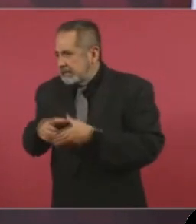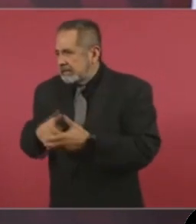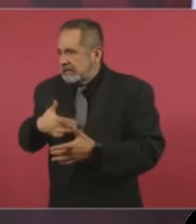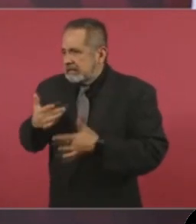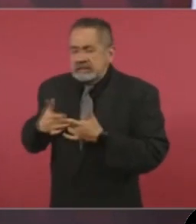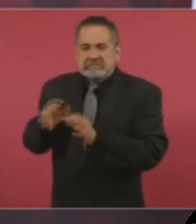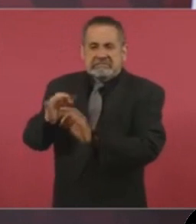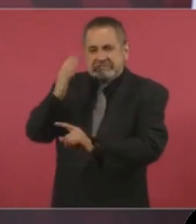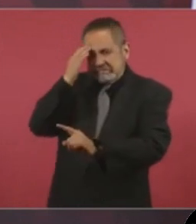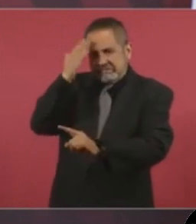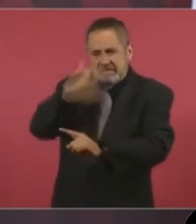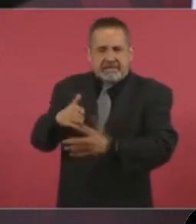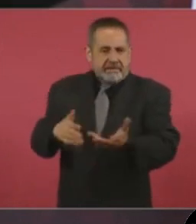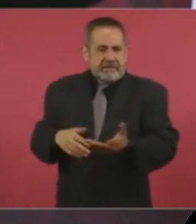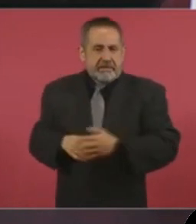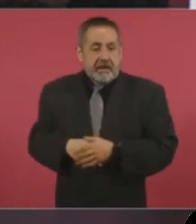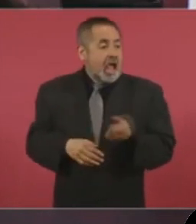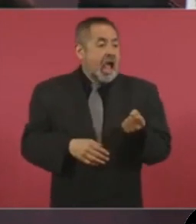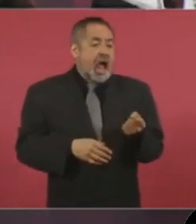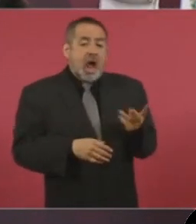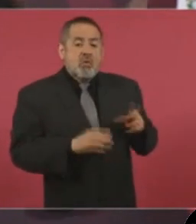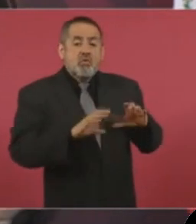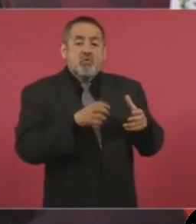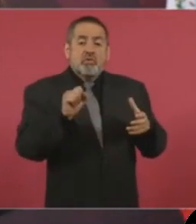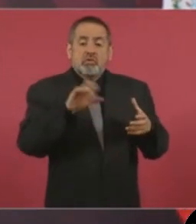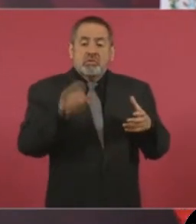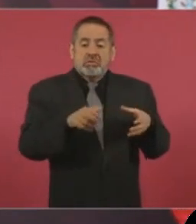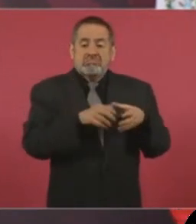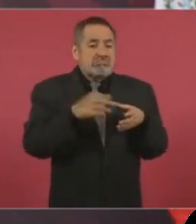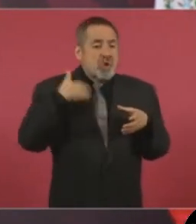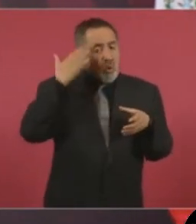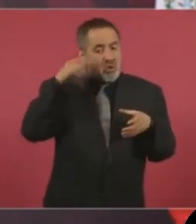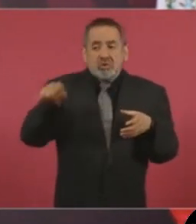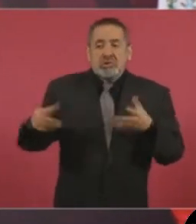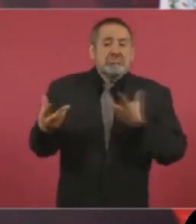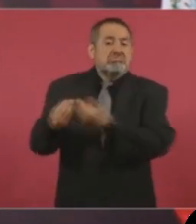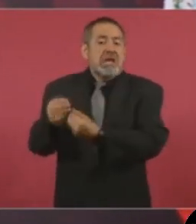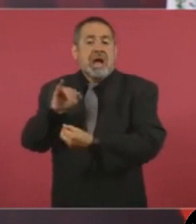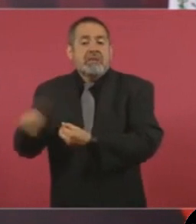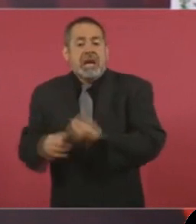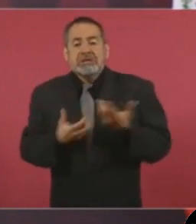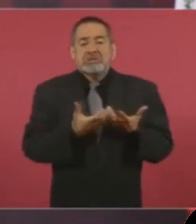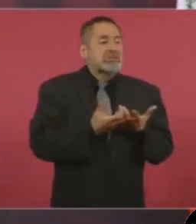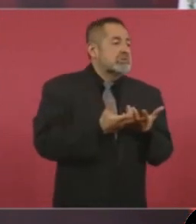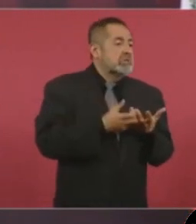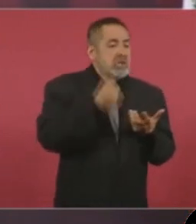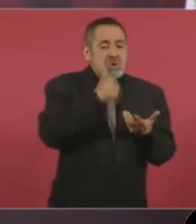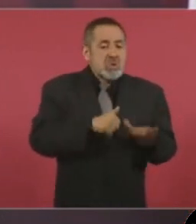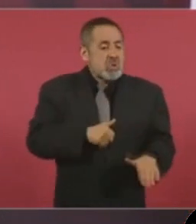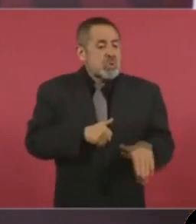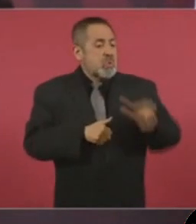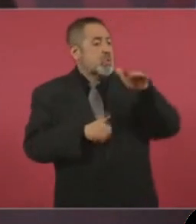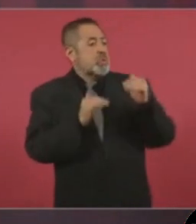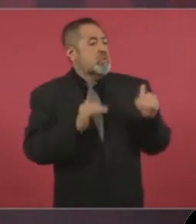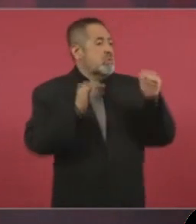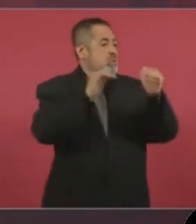porque hay algunos que toda su carrera la hacen